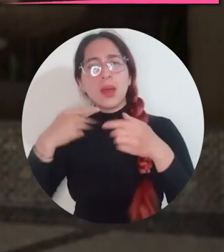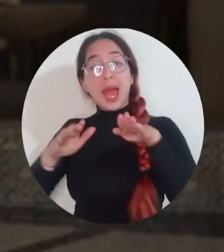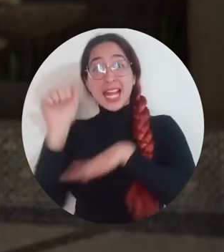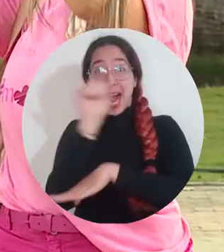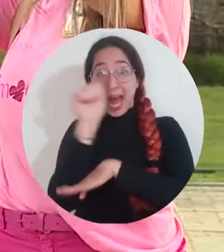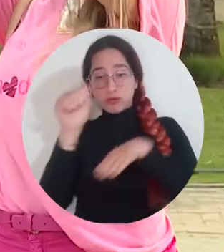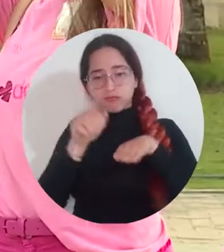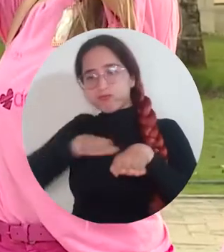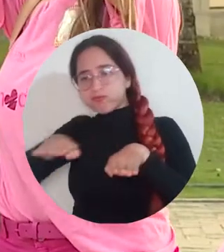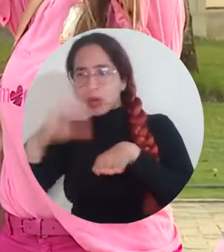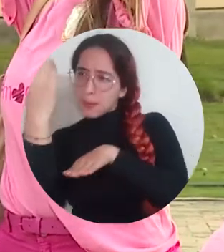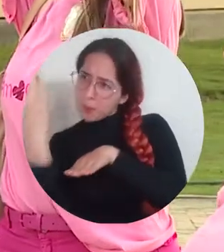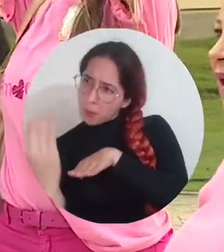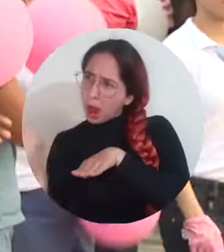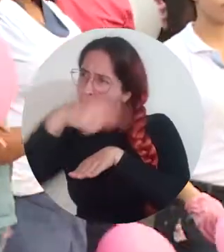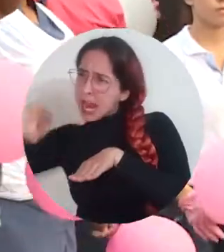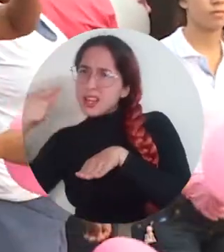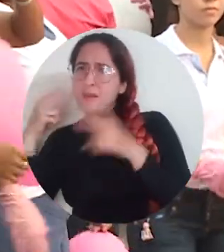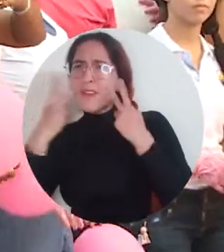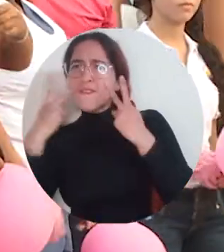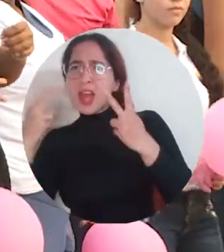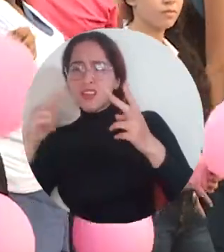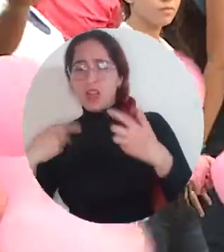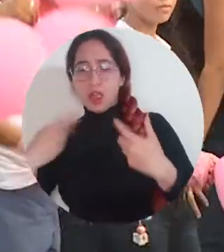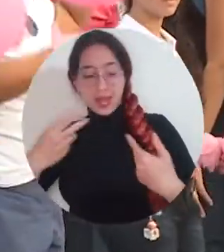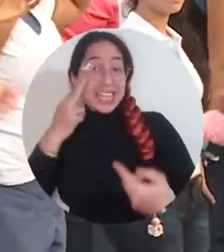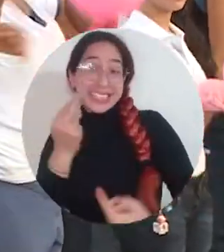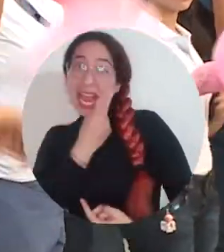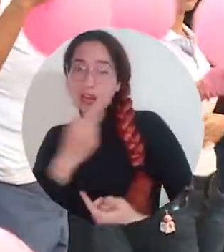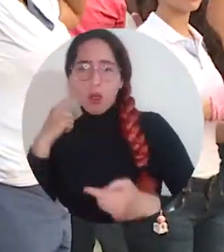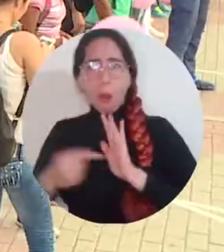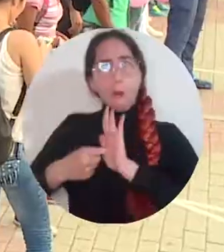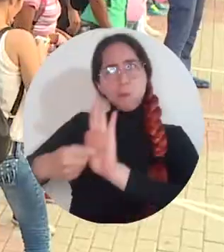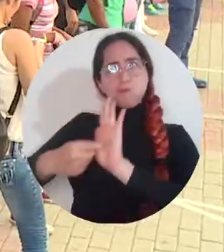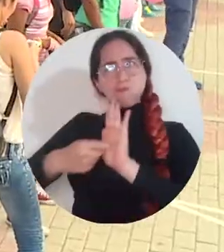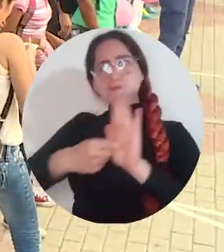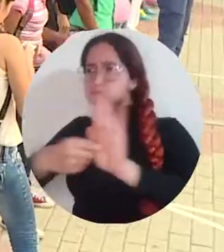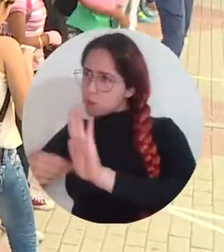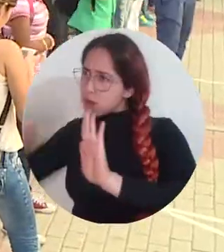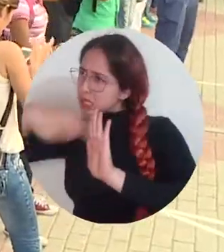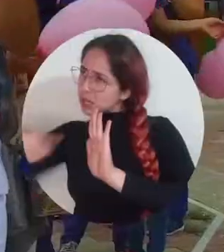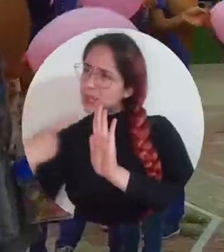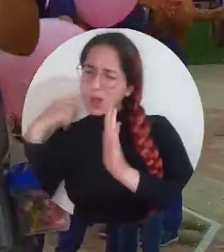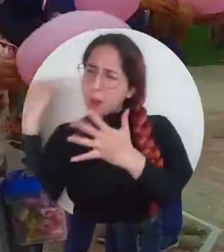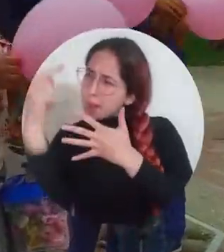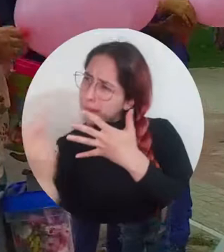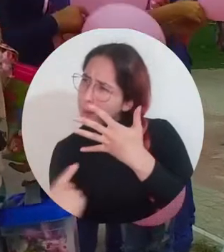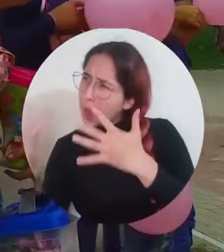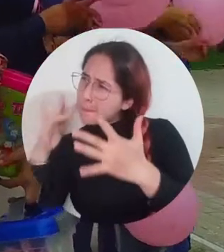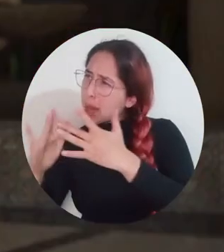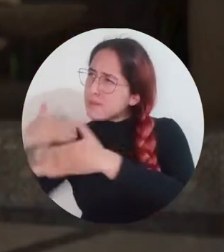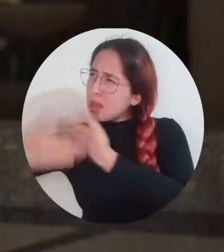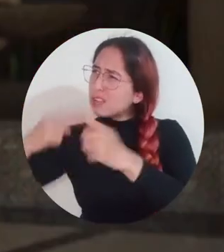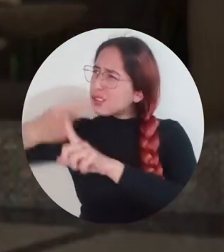mamas gigantes y unas señales, mostrando a la gente en general lo que haremos en octubre rosa. El día